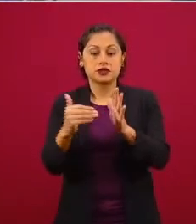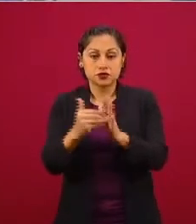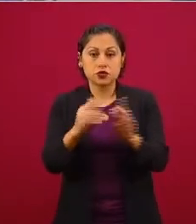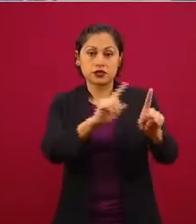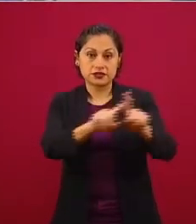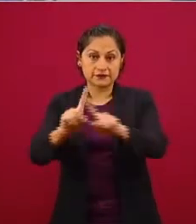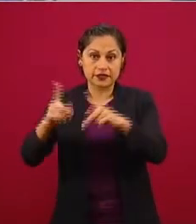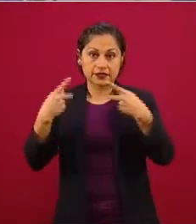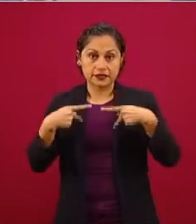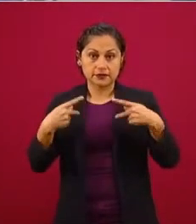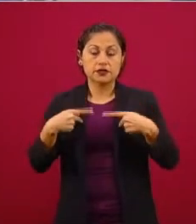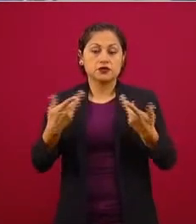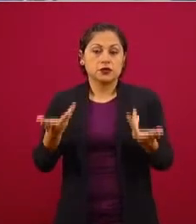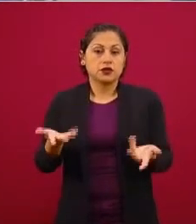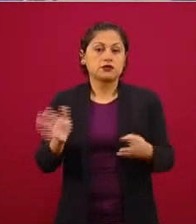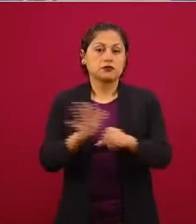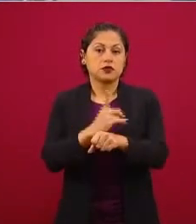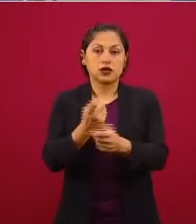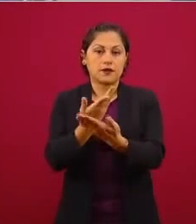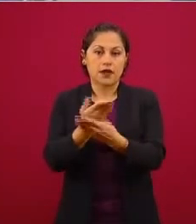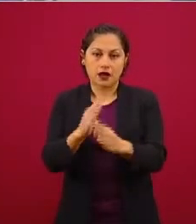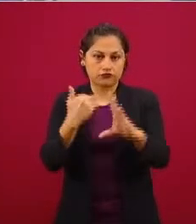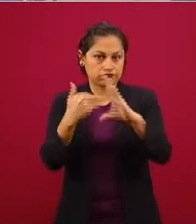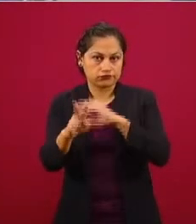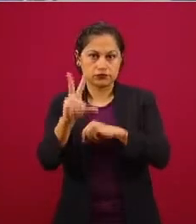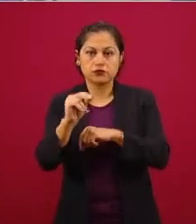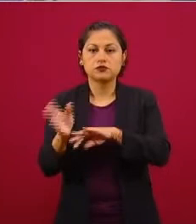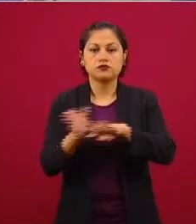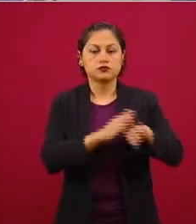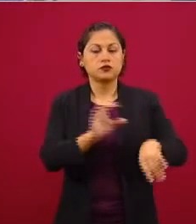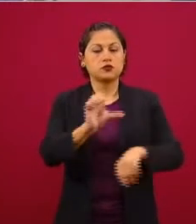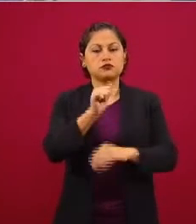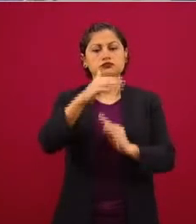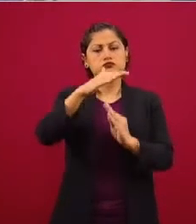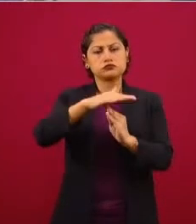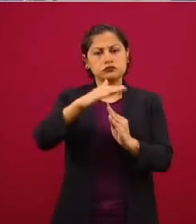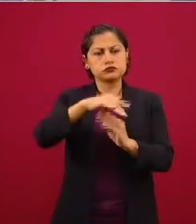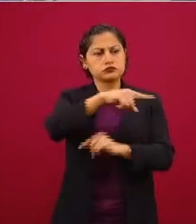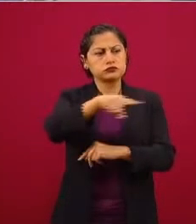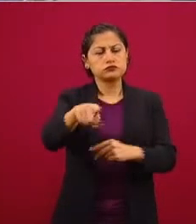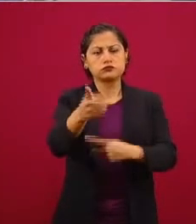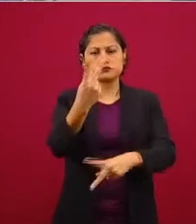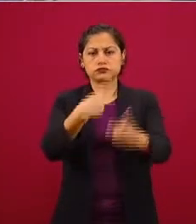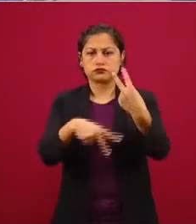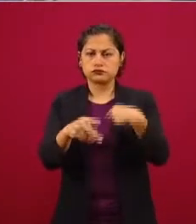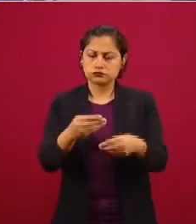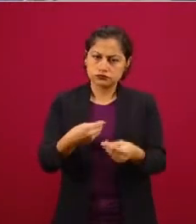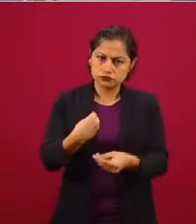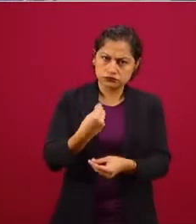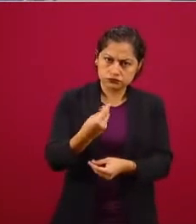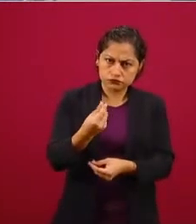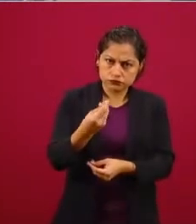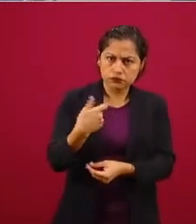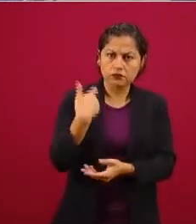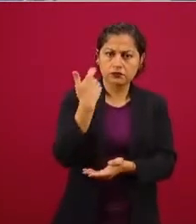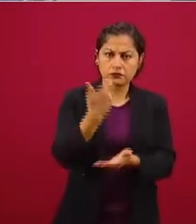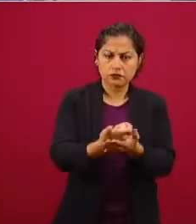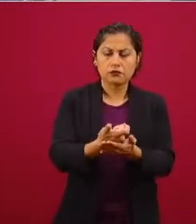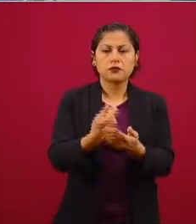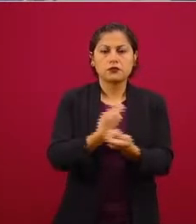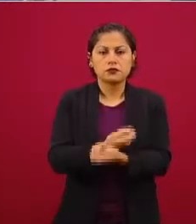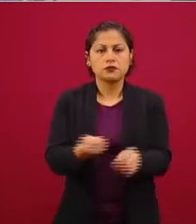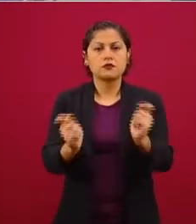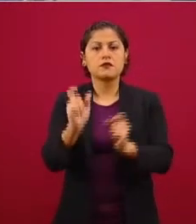bajo el esquema de orden de pago o mesa de atención donde llevamos el efectivo. De esta manera vamos a distribuir 20 mil